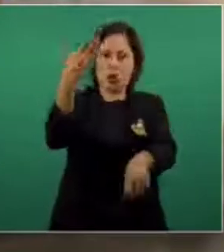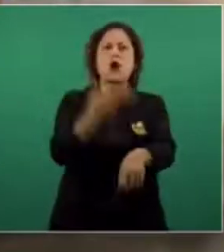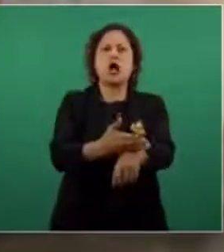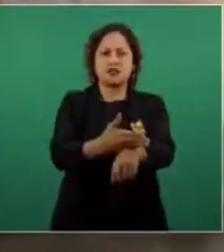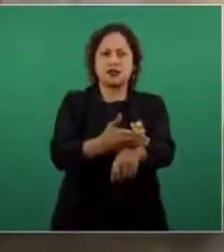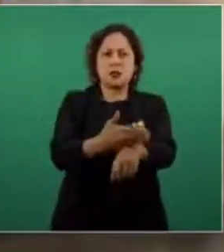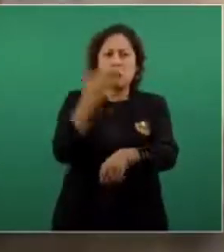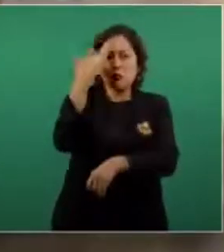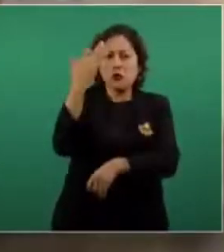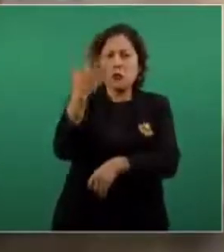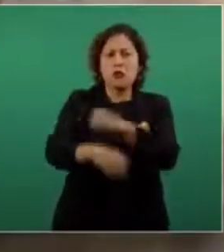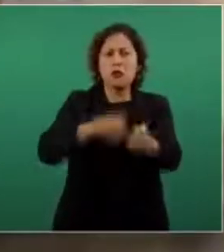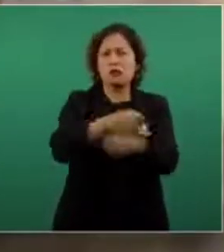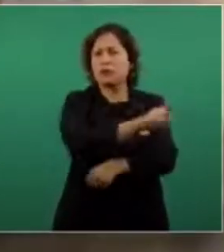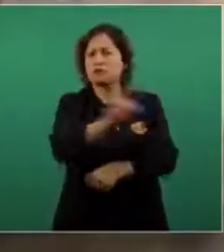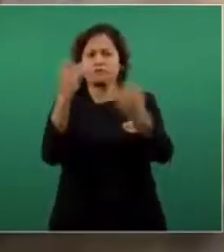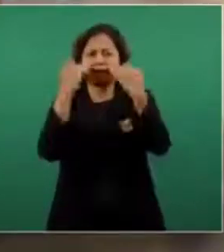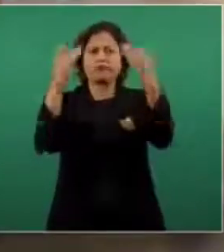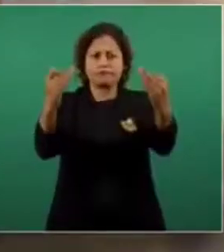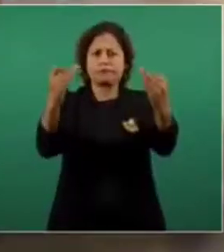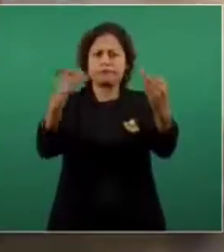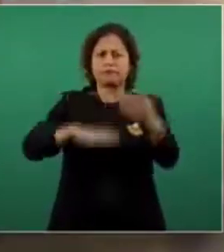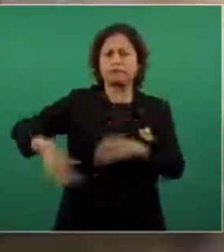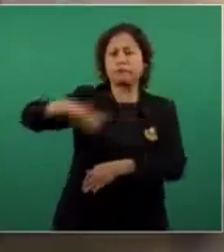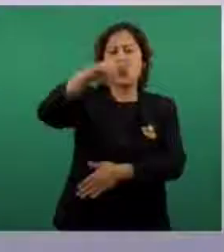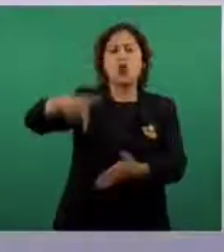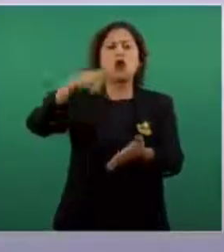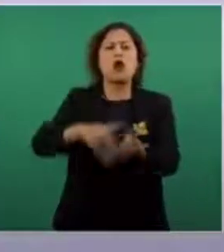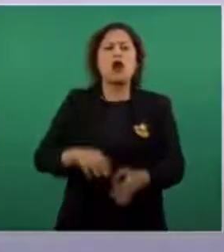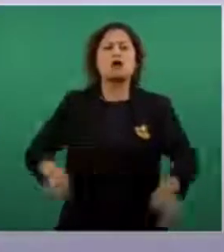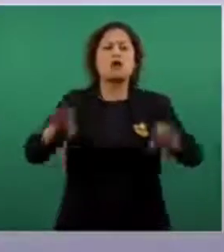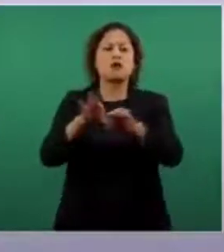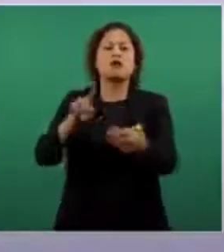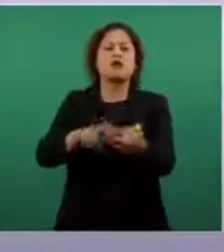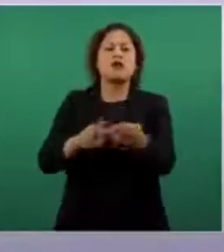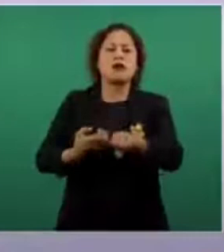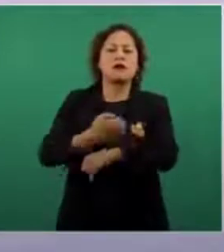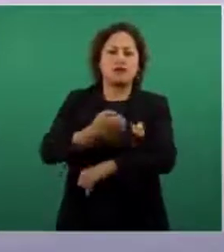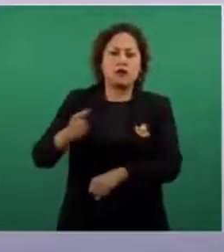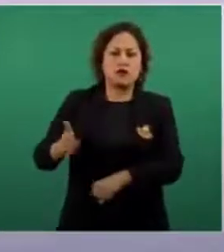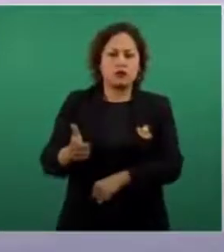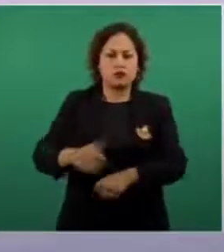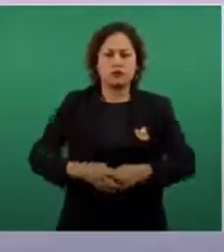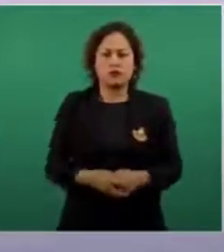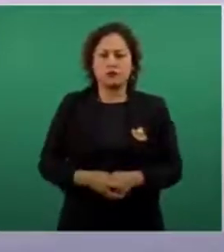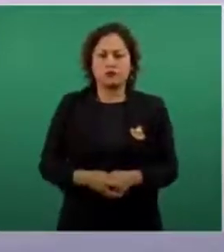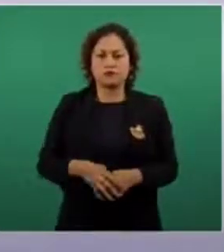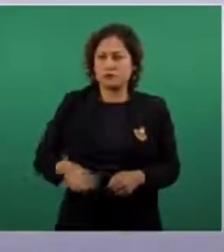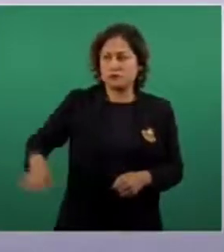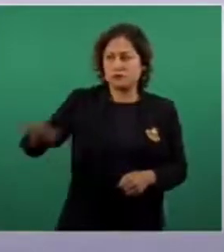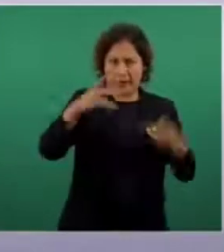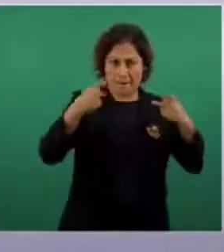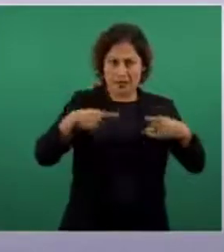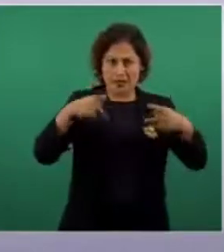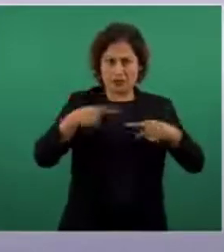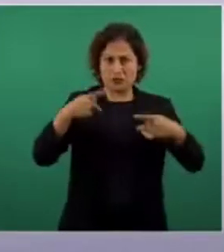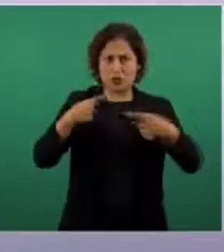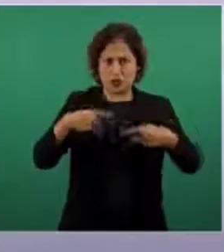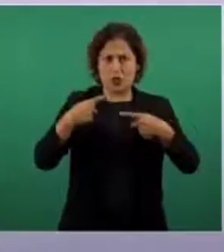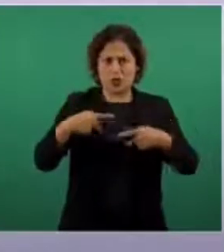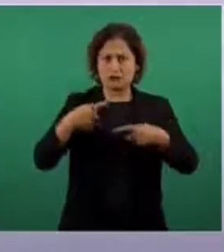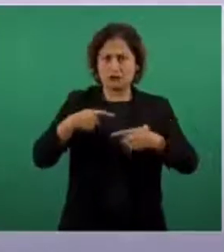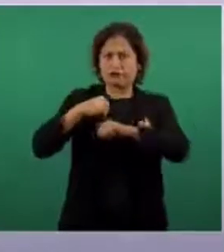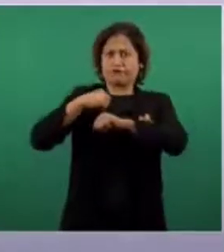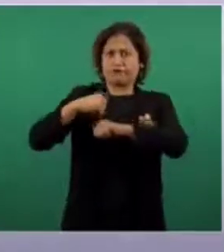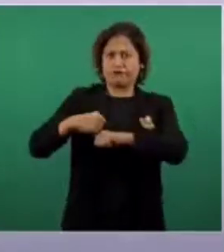10 años en la plaza principal de Guanajuato. Ningún dirigente en la historia de